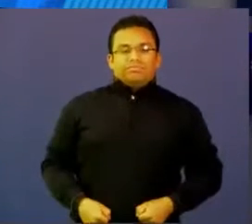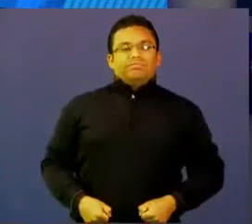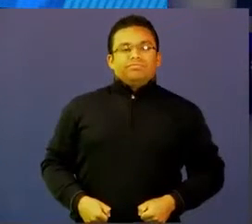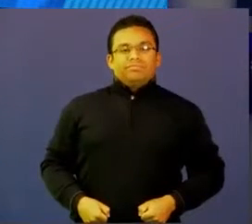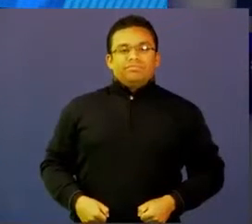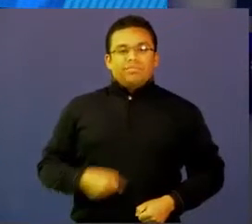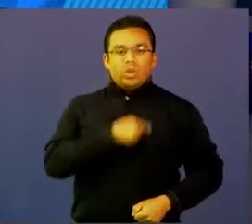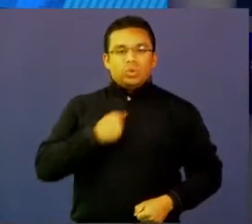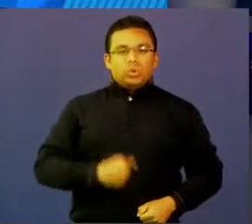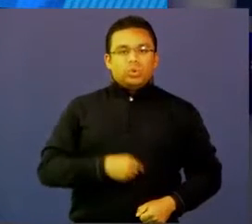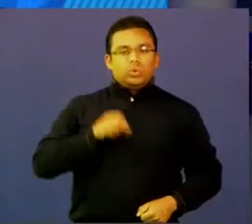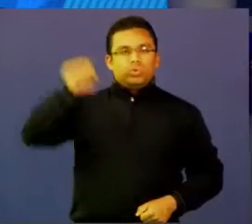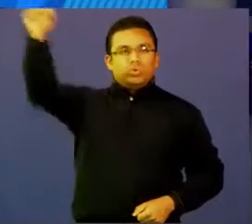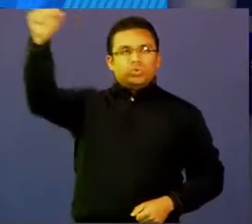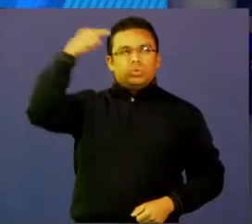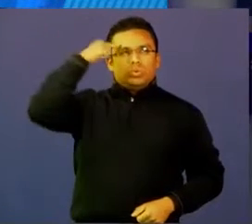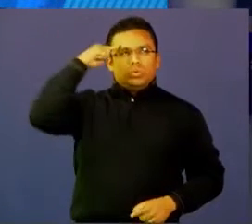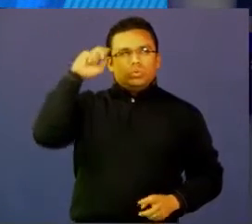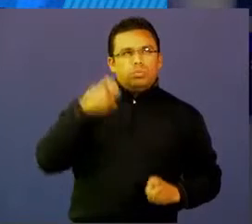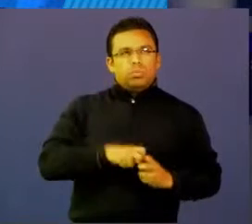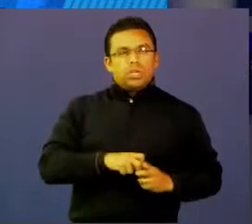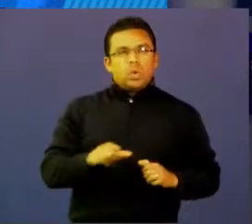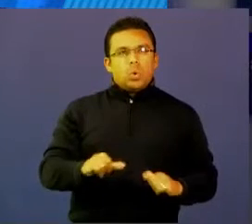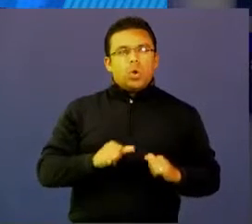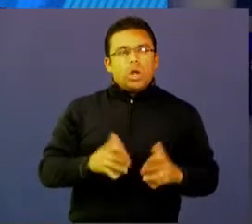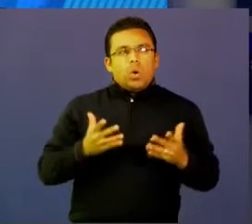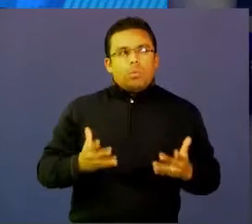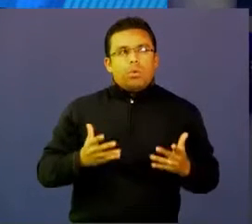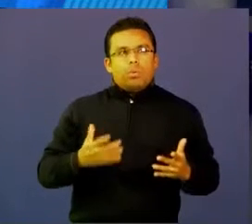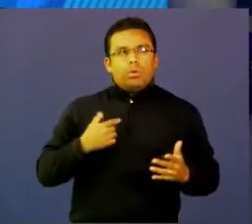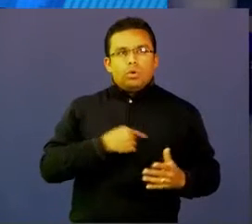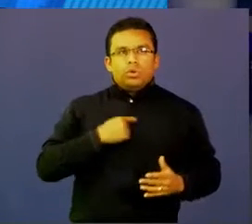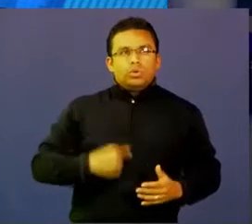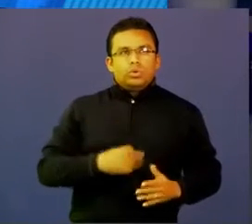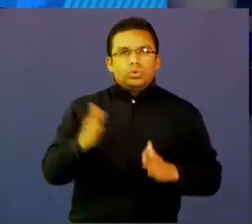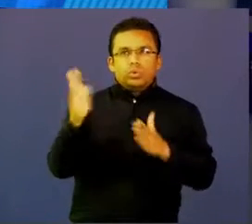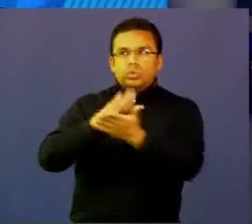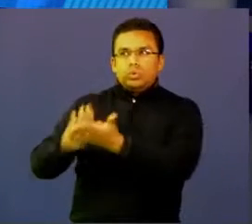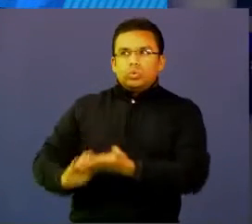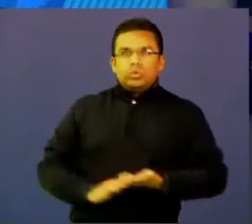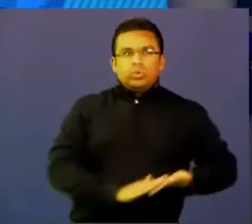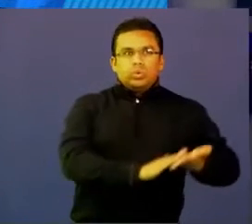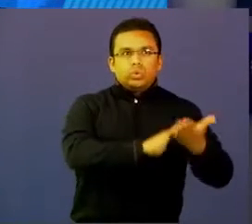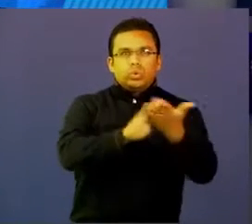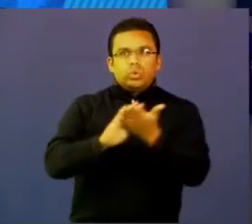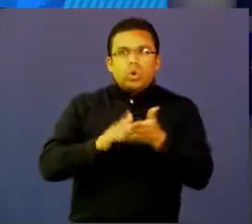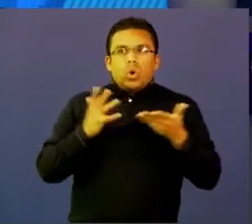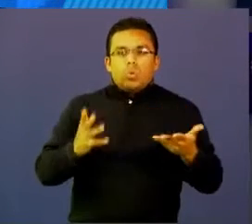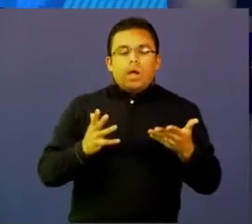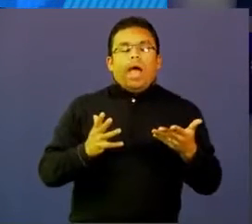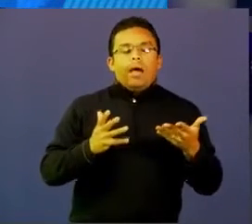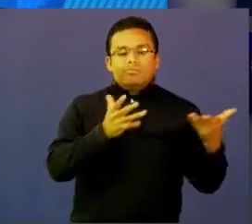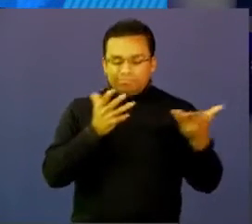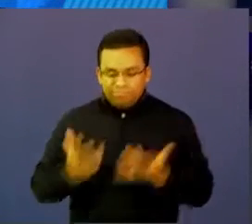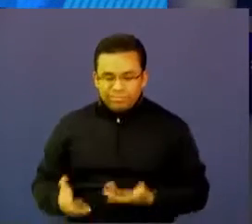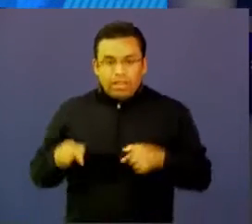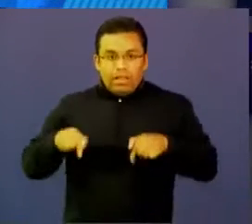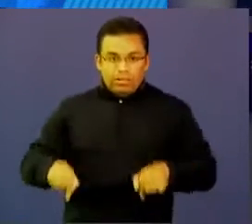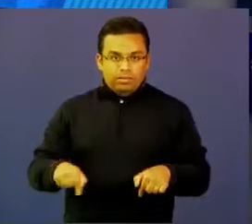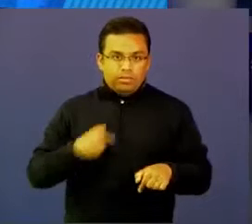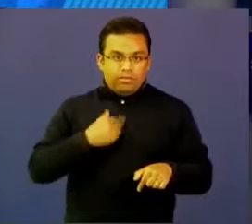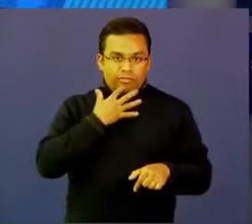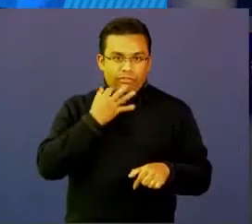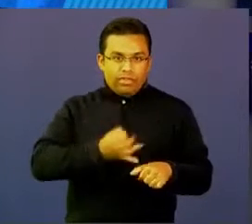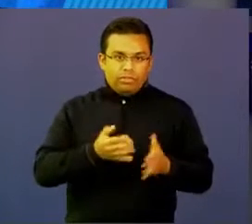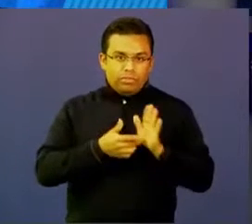superhéroe y pensar cómo ese superhéroe con los superpoderes soluciona el problema y después uno lo baja al mundo, al mundo real. Entonces,